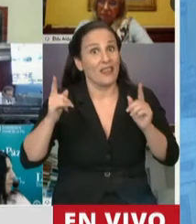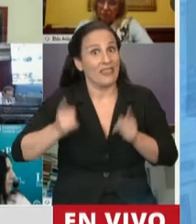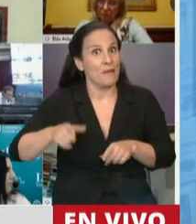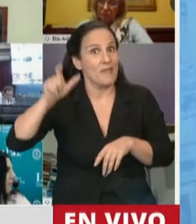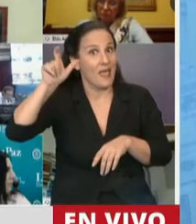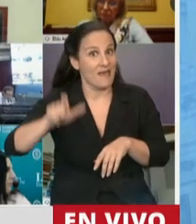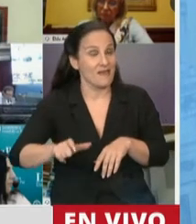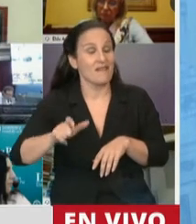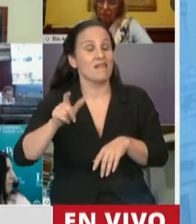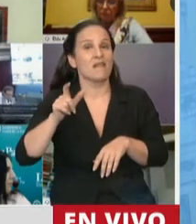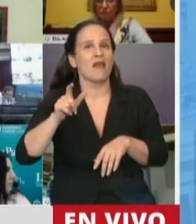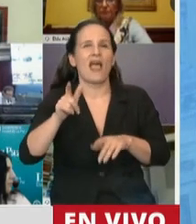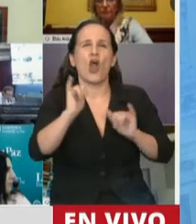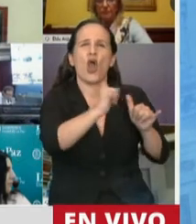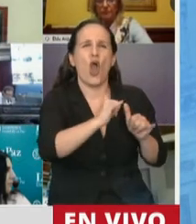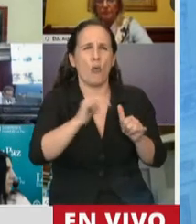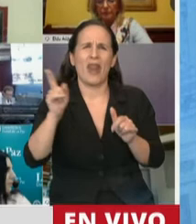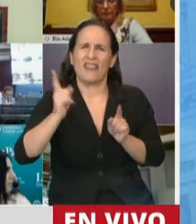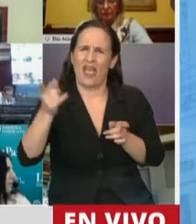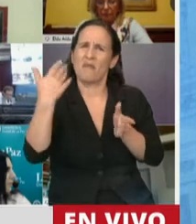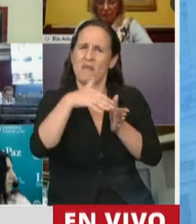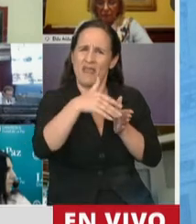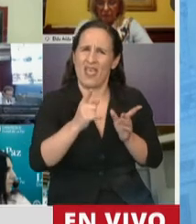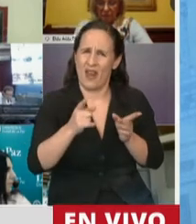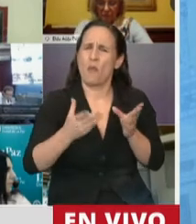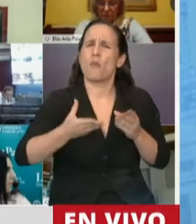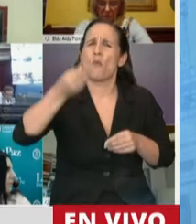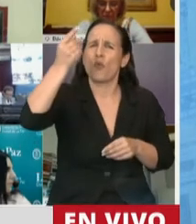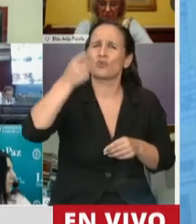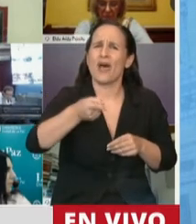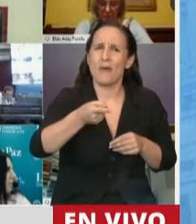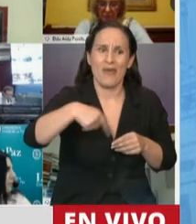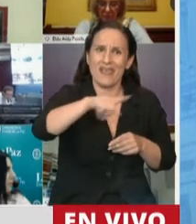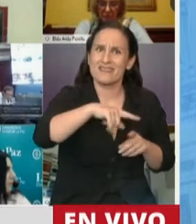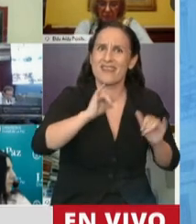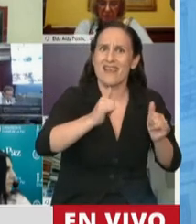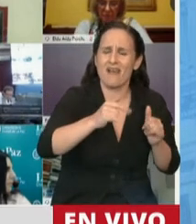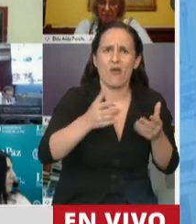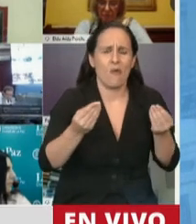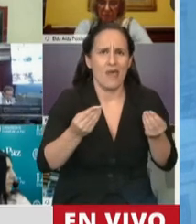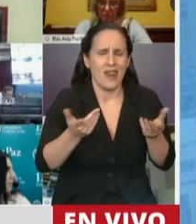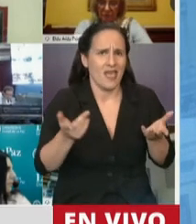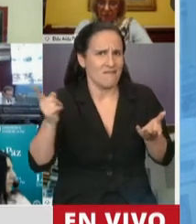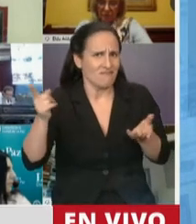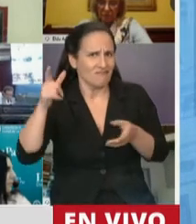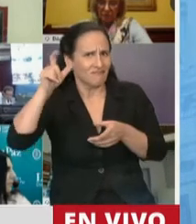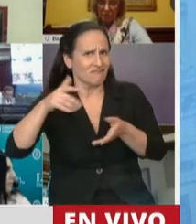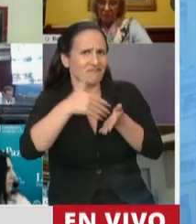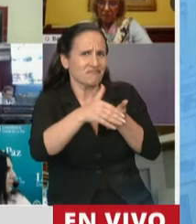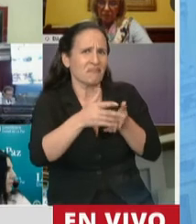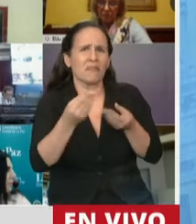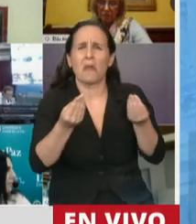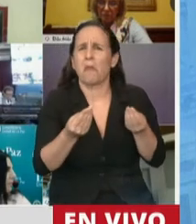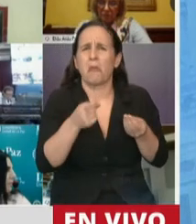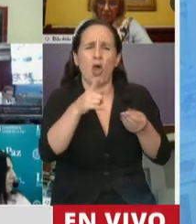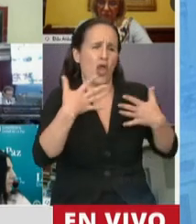críticas los sectores juveniles, que en muchos casos se ven expuestos a la discriminación por prejuicios